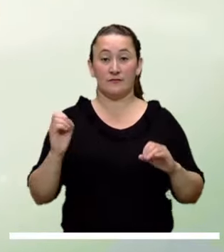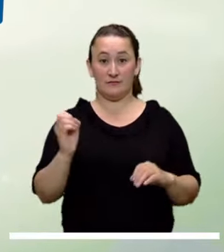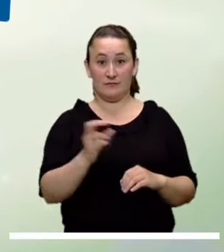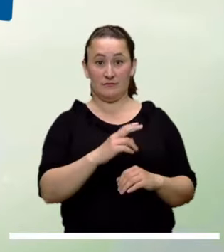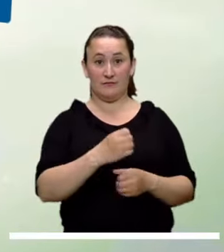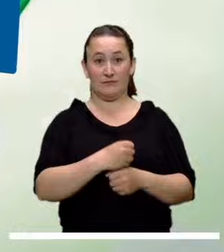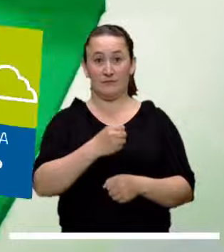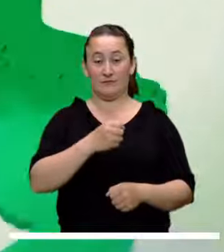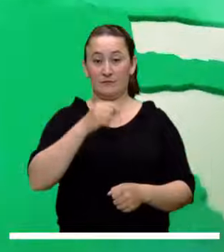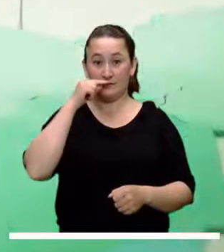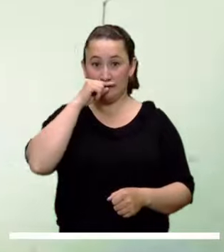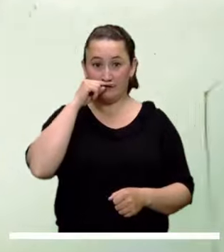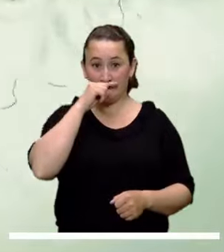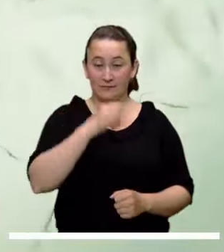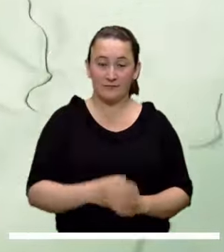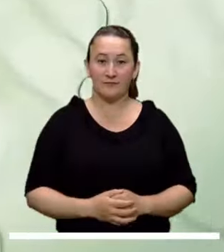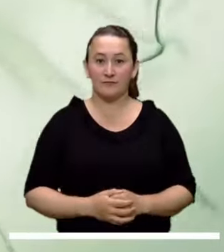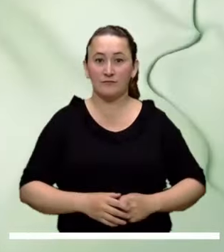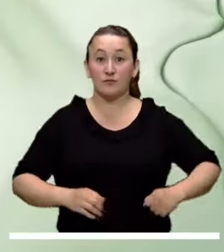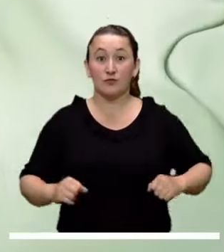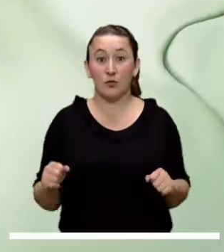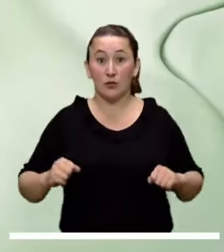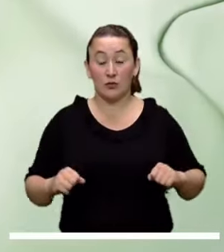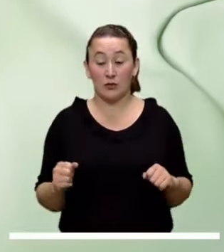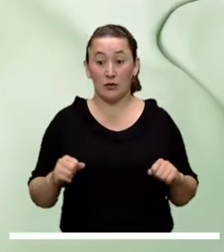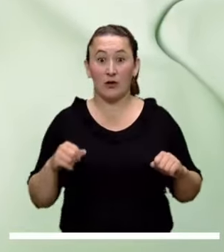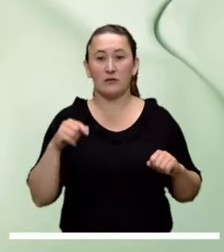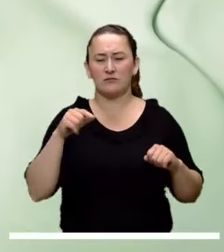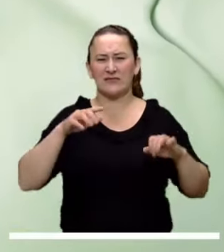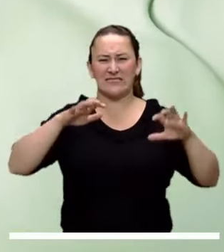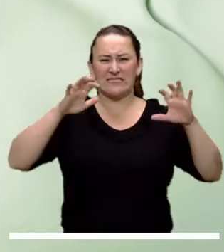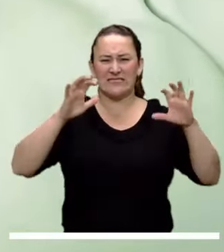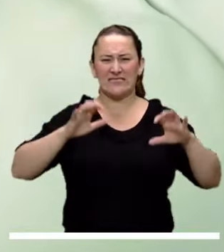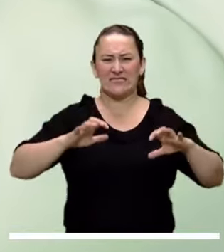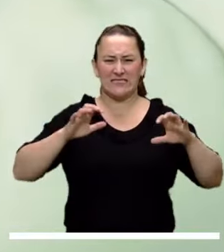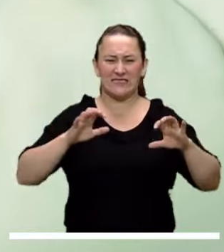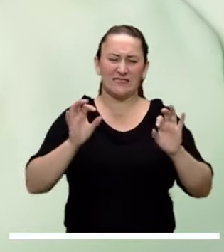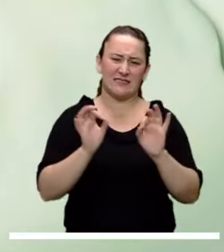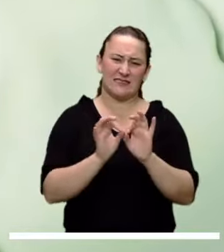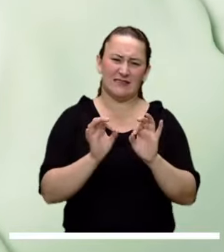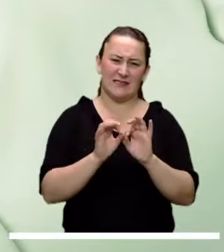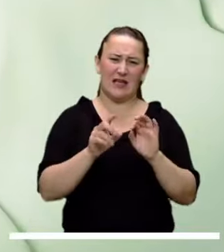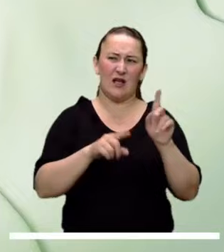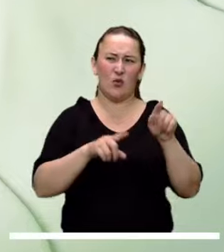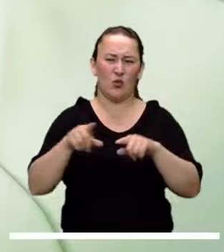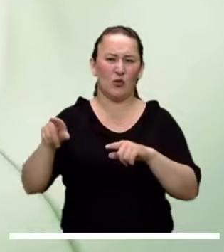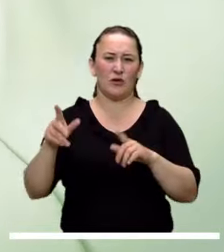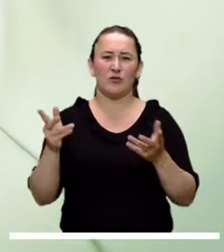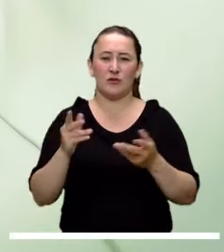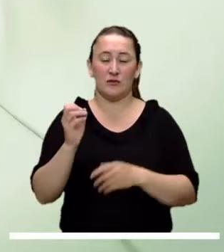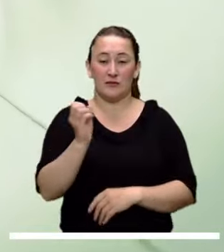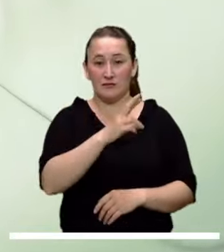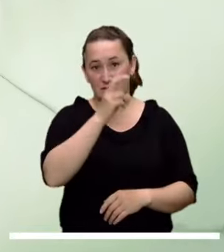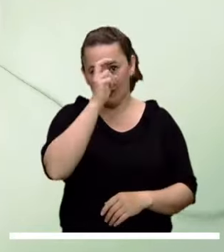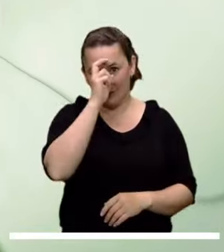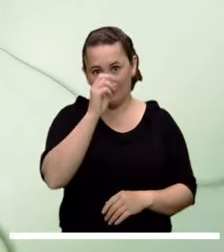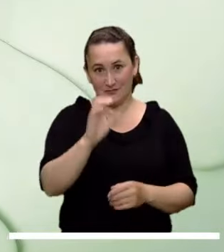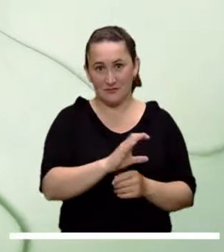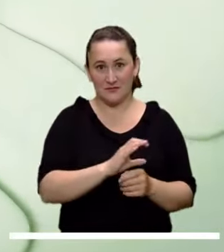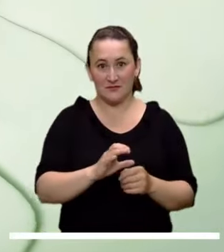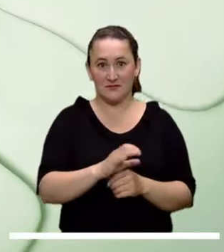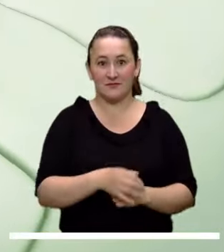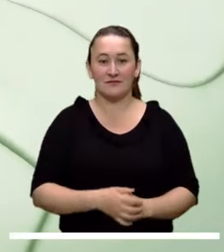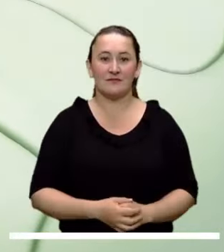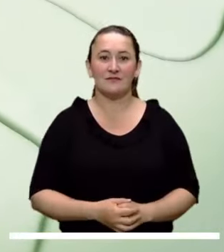Baupés y Amazonas. En Bogotá los pronósticos anuncian lluvias ligeras y esporádicas en el oriente y